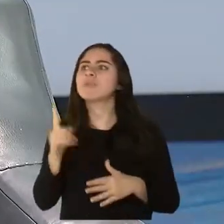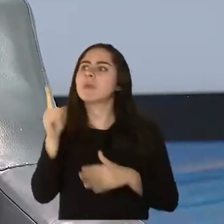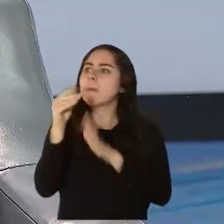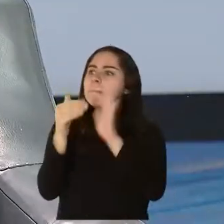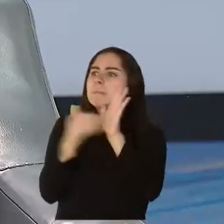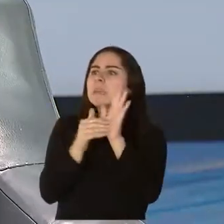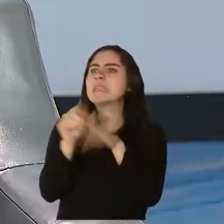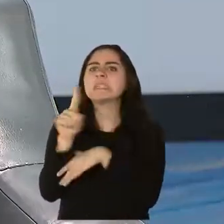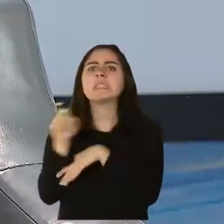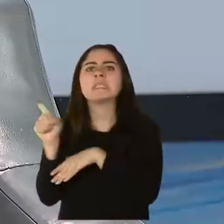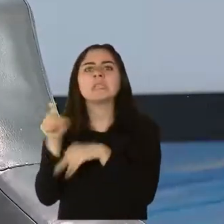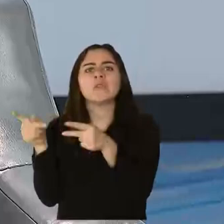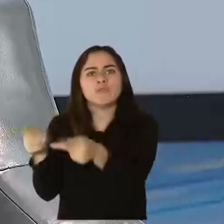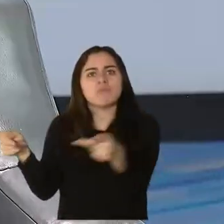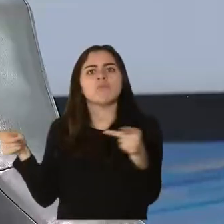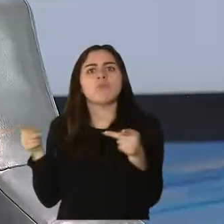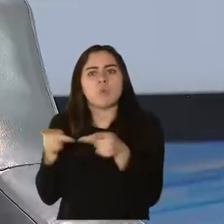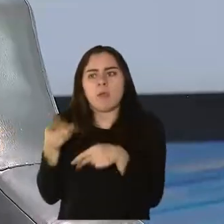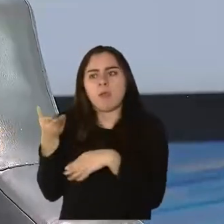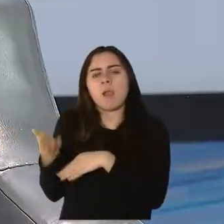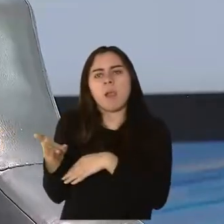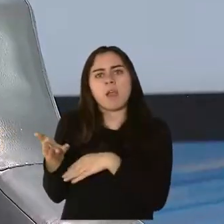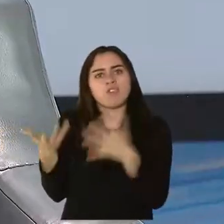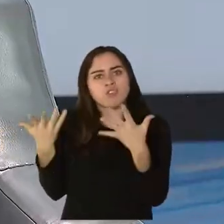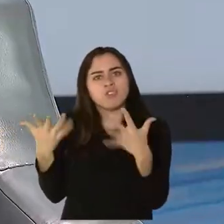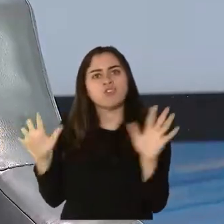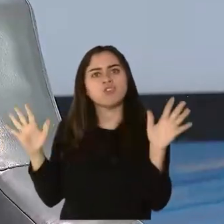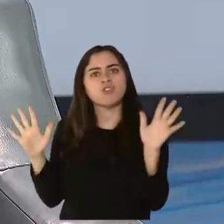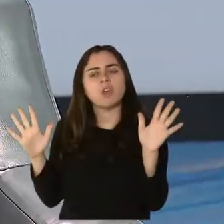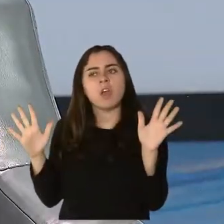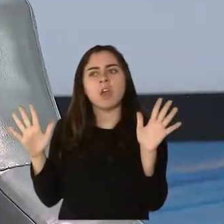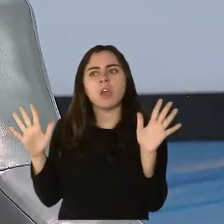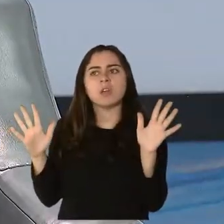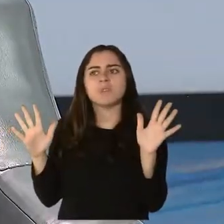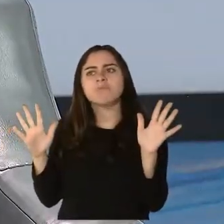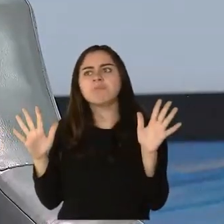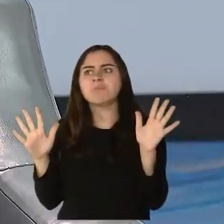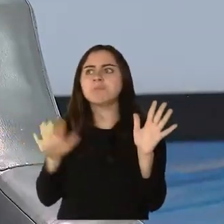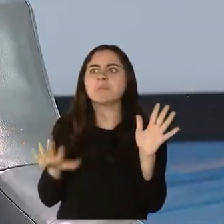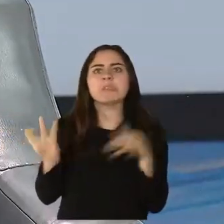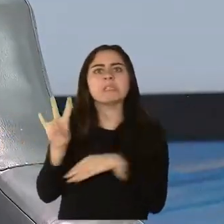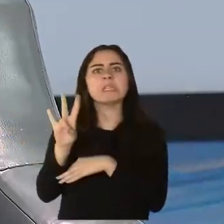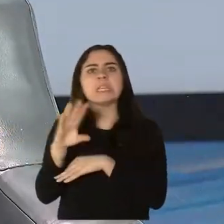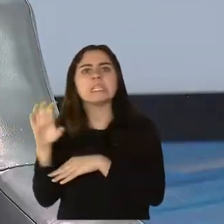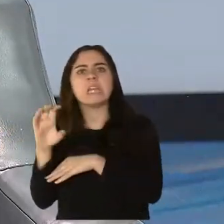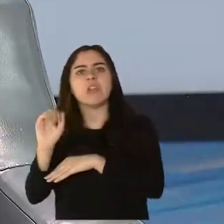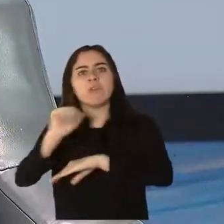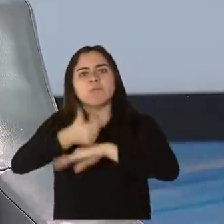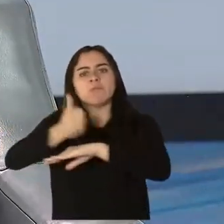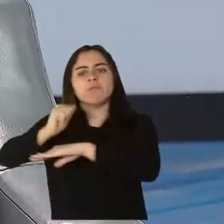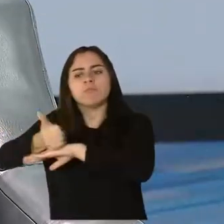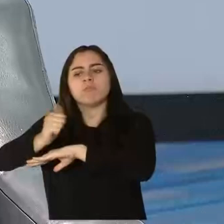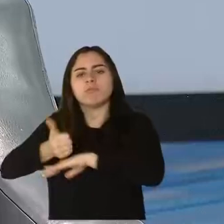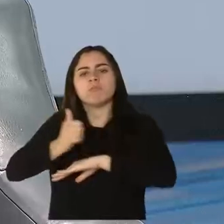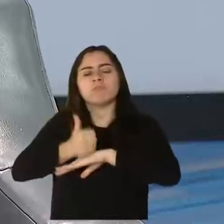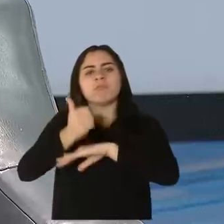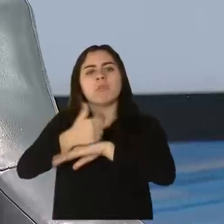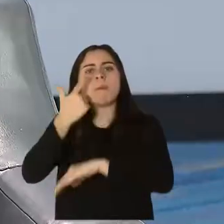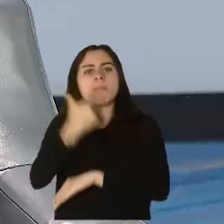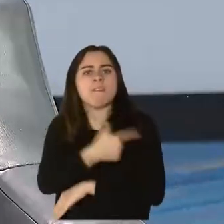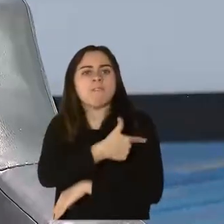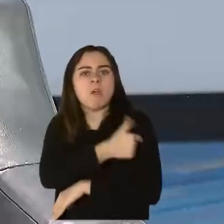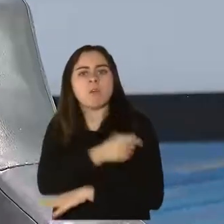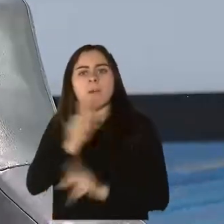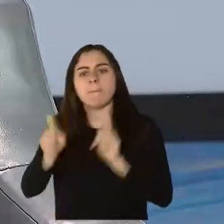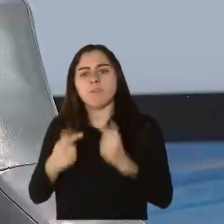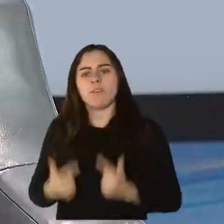facilidades, 1.100 algo facilidades, se han intervenido, se han hecho sobre 700 clínicas vacunando a los residentes y